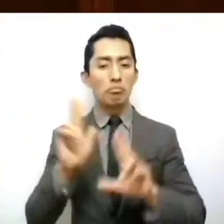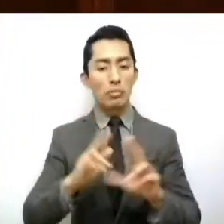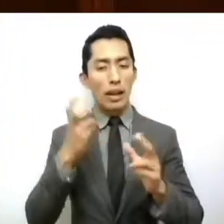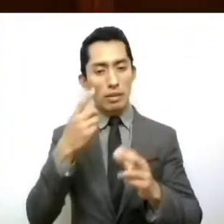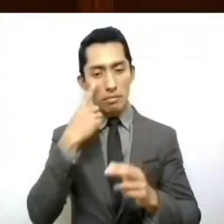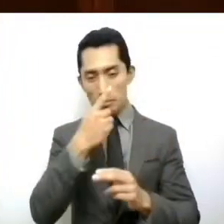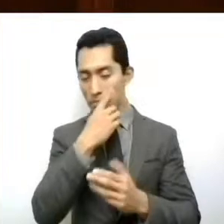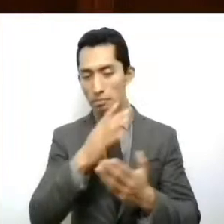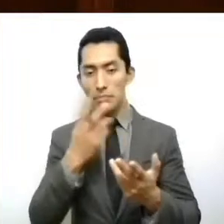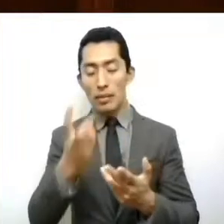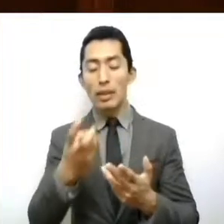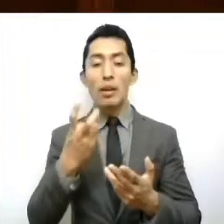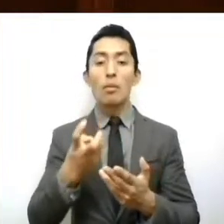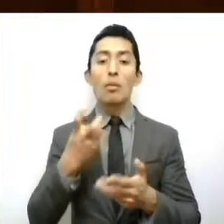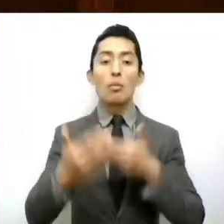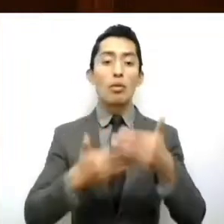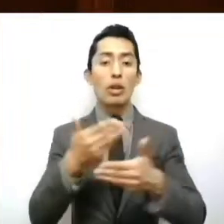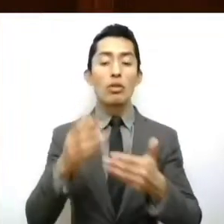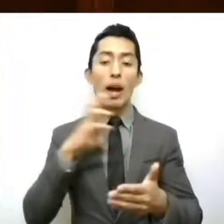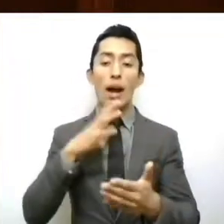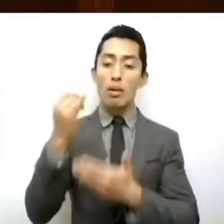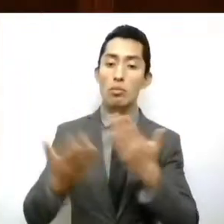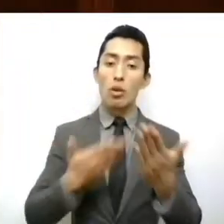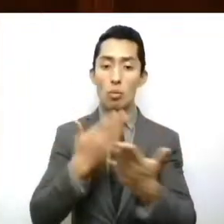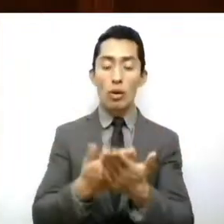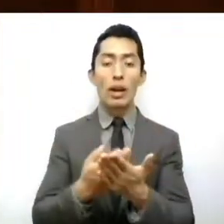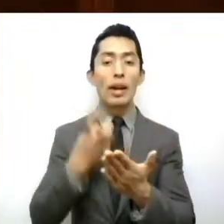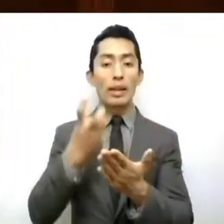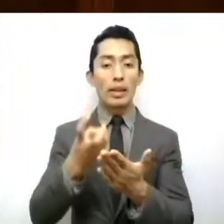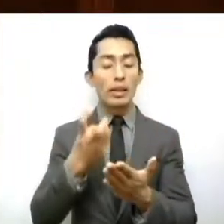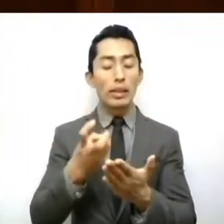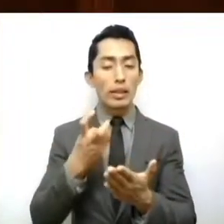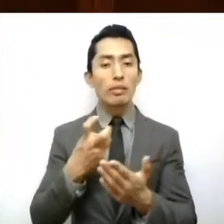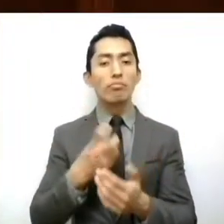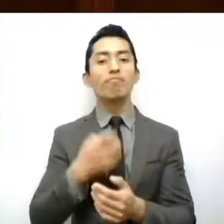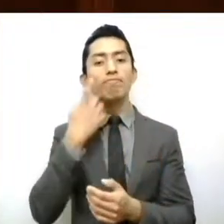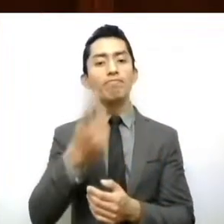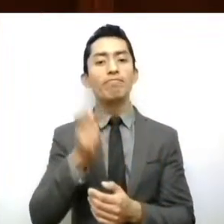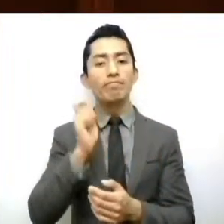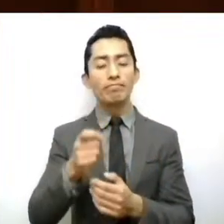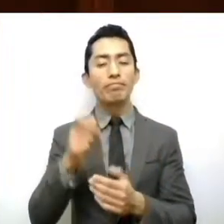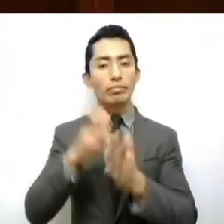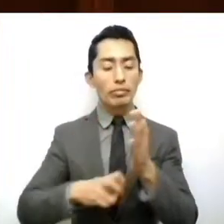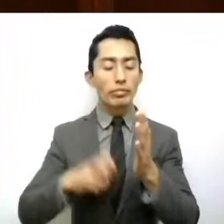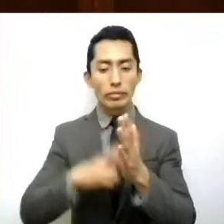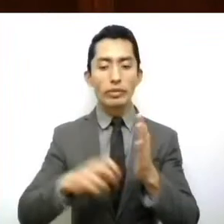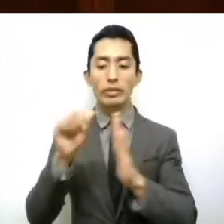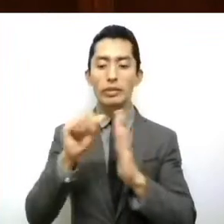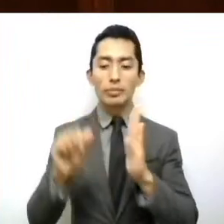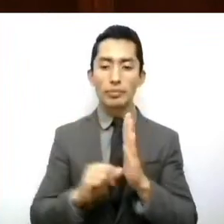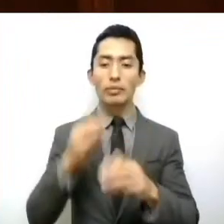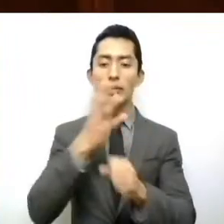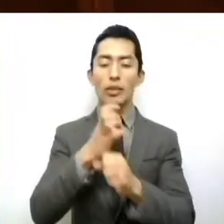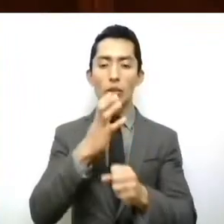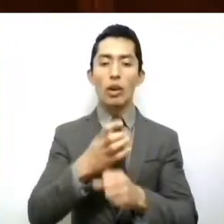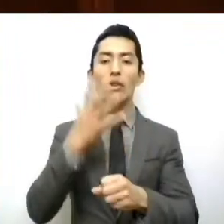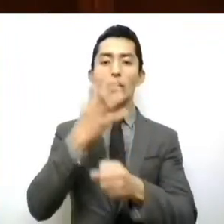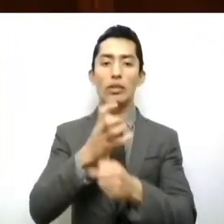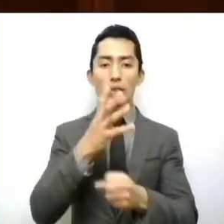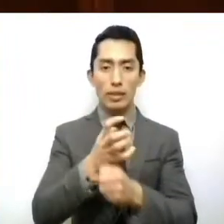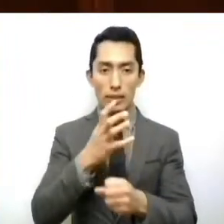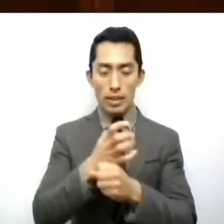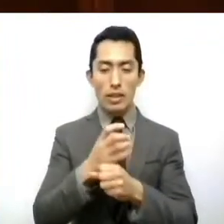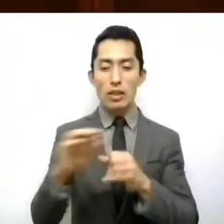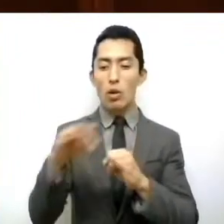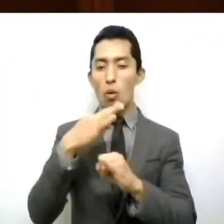proceso, se presenta esta iniciativa con proyecto de decreto para reformar los artículos cuarto, quinto, en su